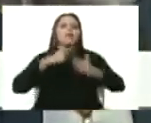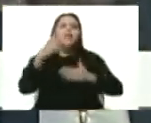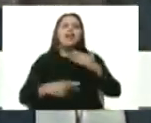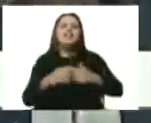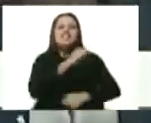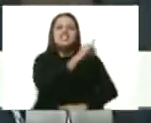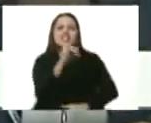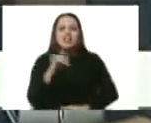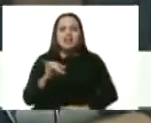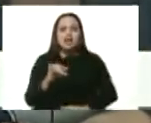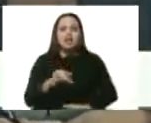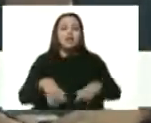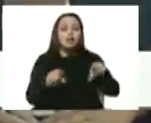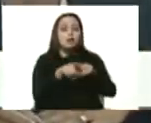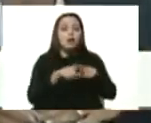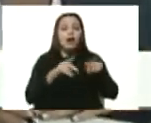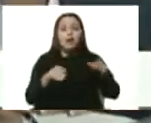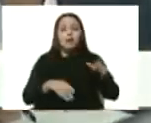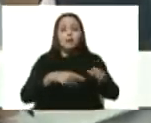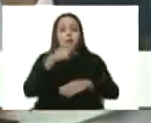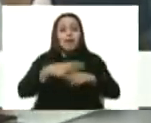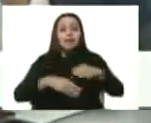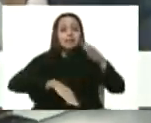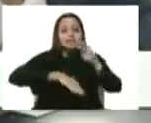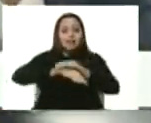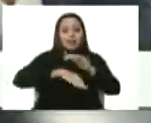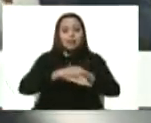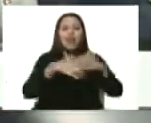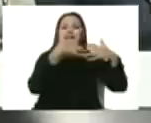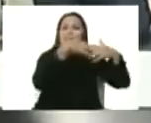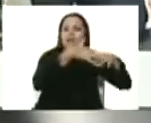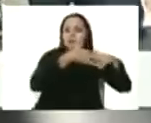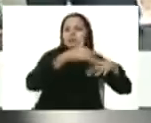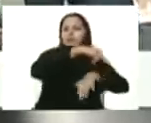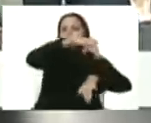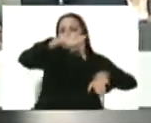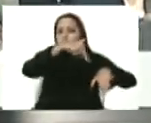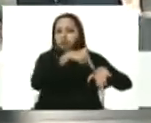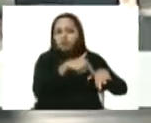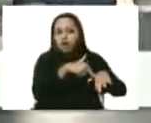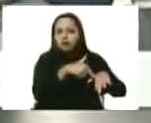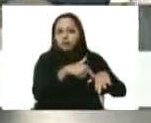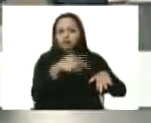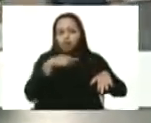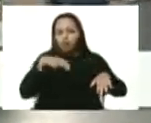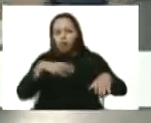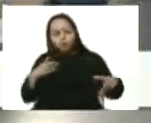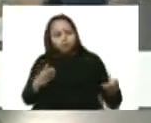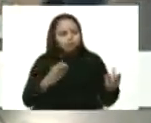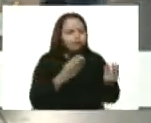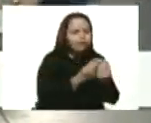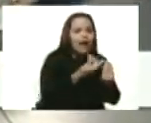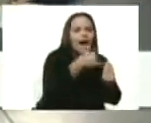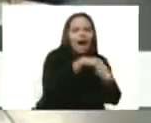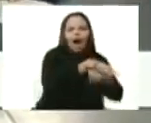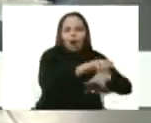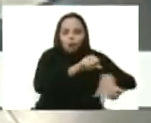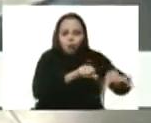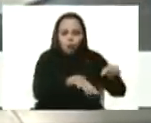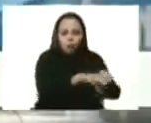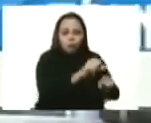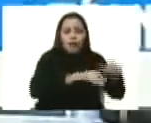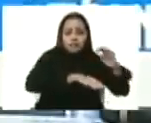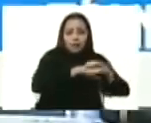de zapatos, donde en acuerdo con la industria nacional, nosotros hemos venido haciendo compras de la producción,